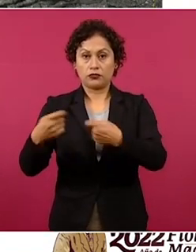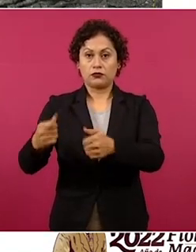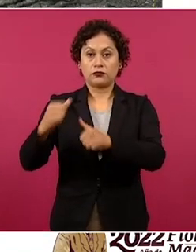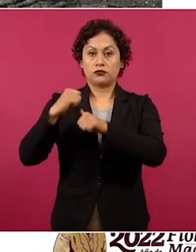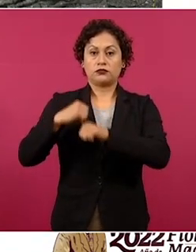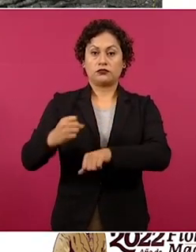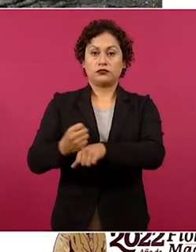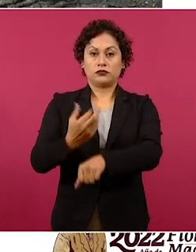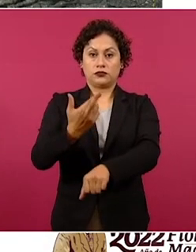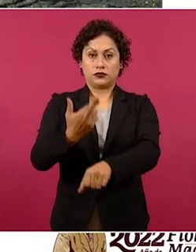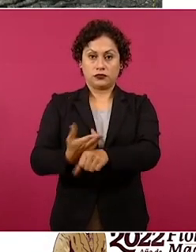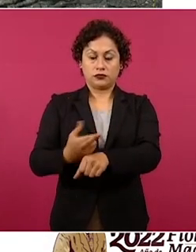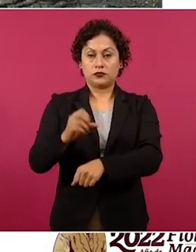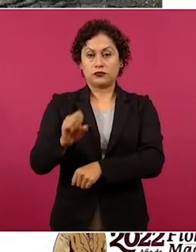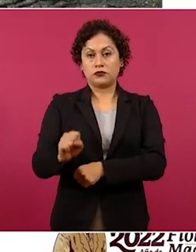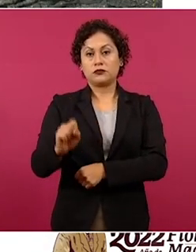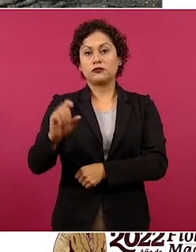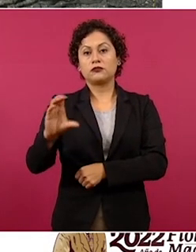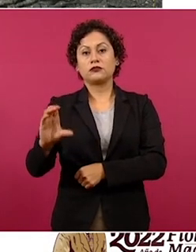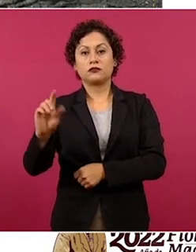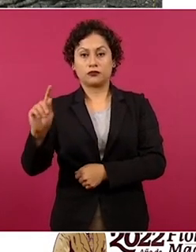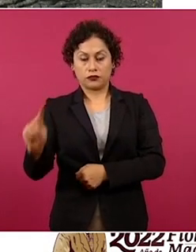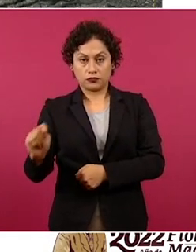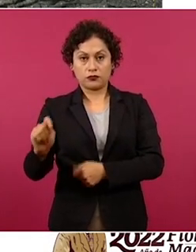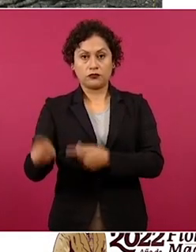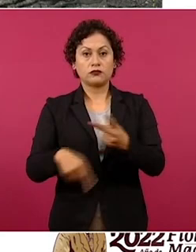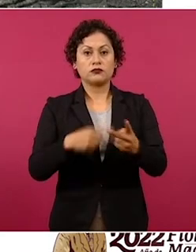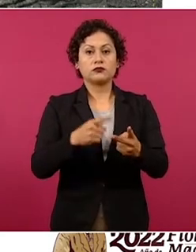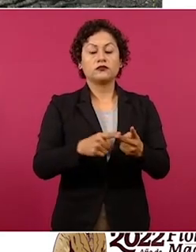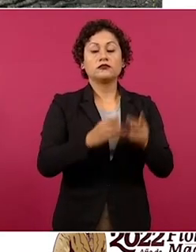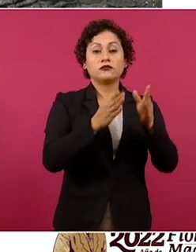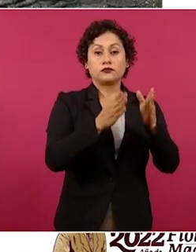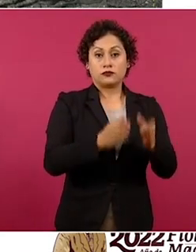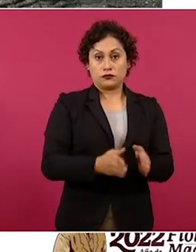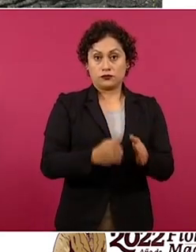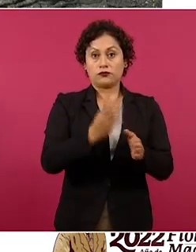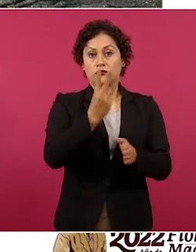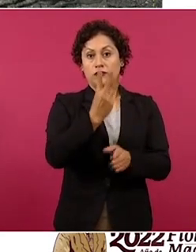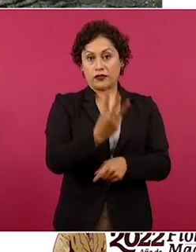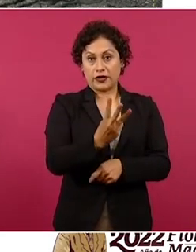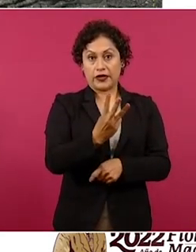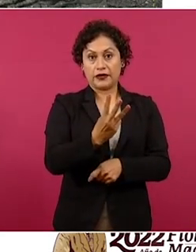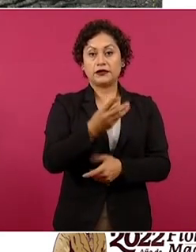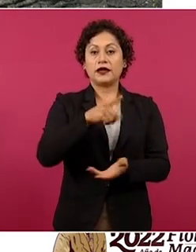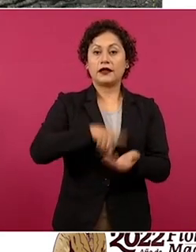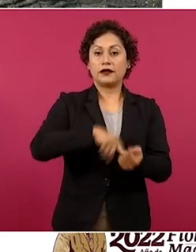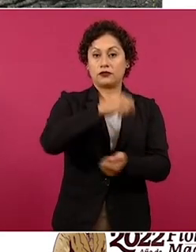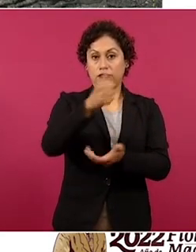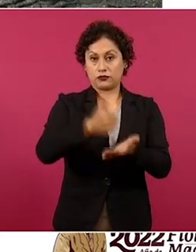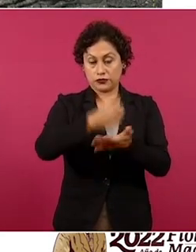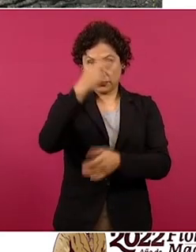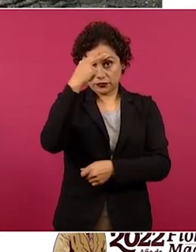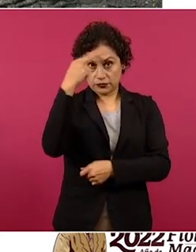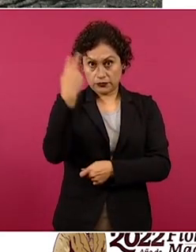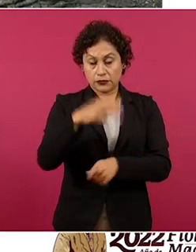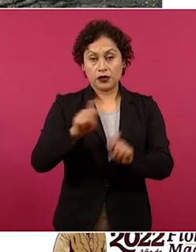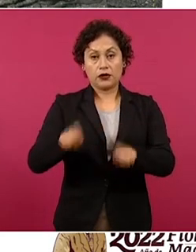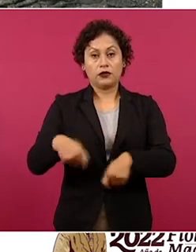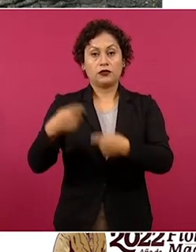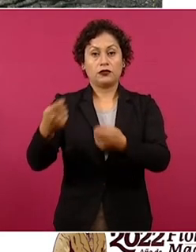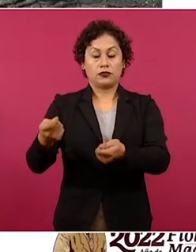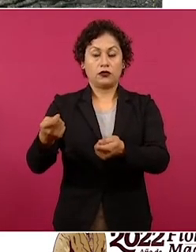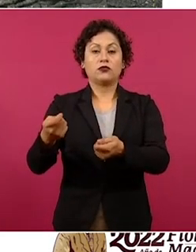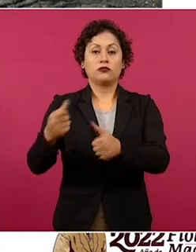Infraestructura, Comunicaciones y Transportes. Y el tramo tres, que corresponde al tramo de la Ciudad de México, está en